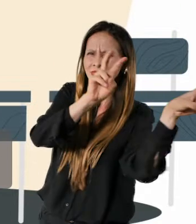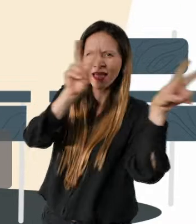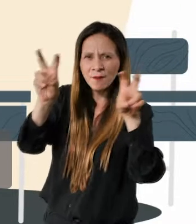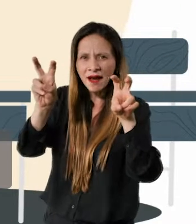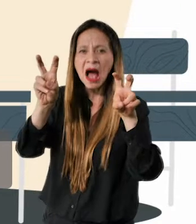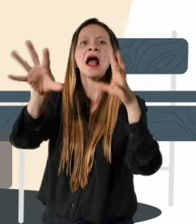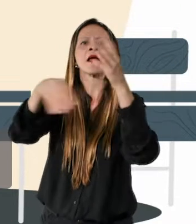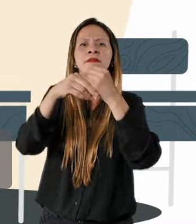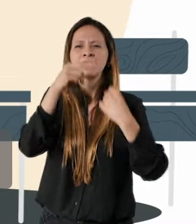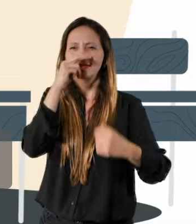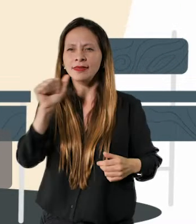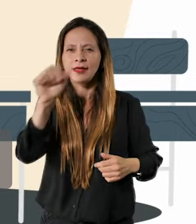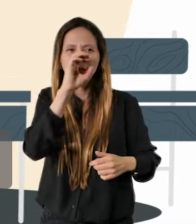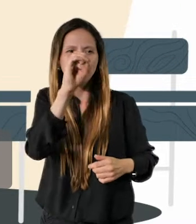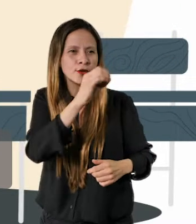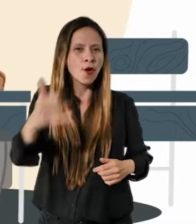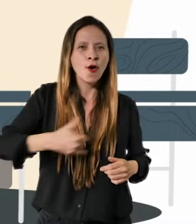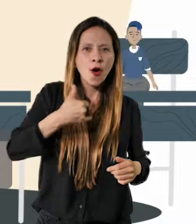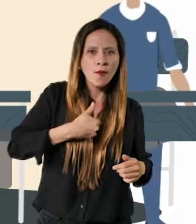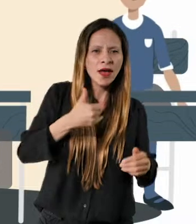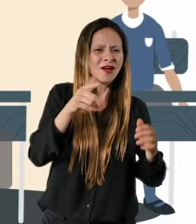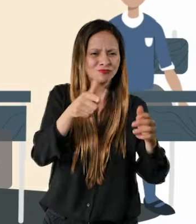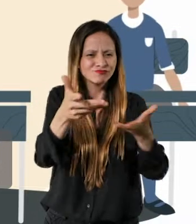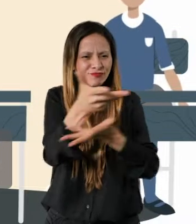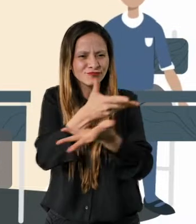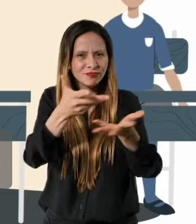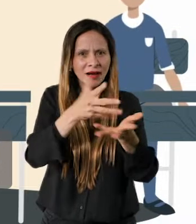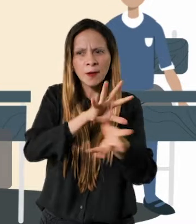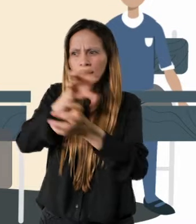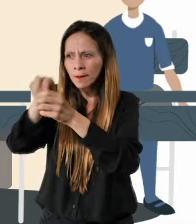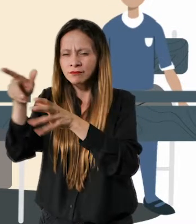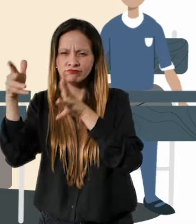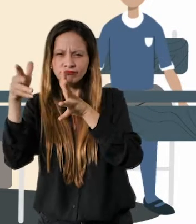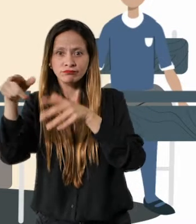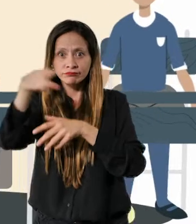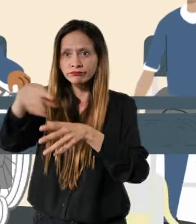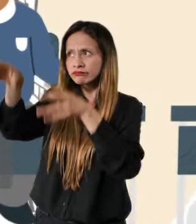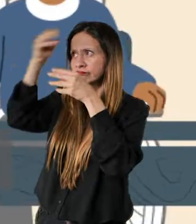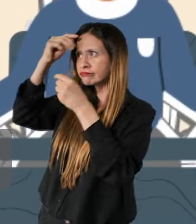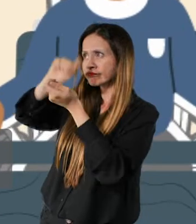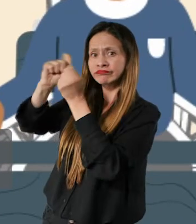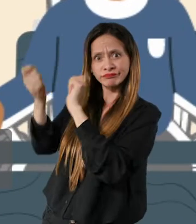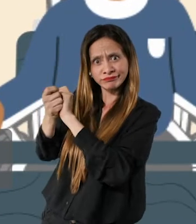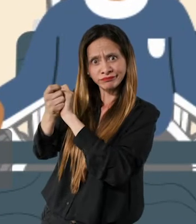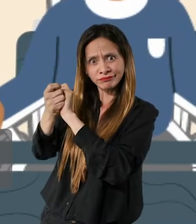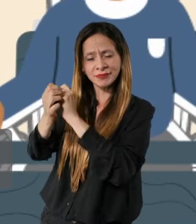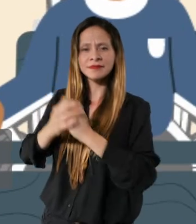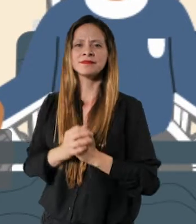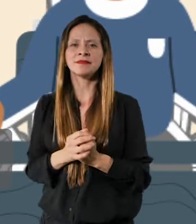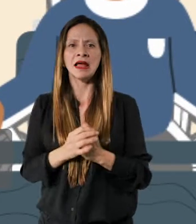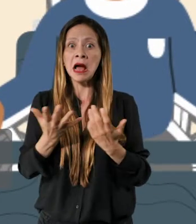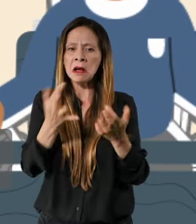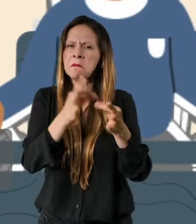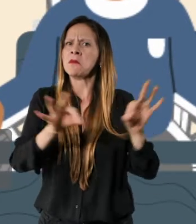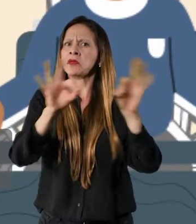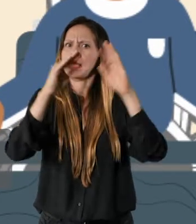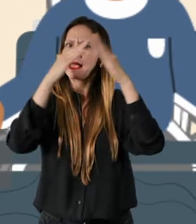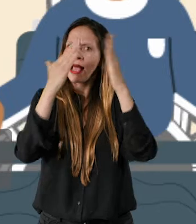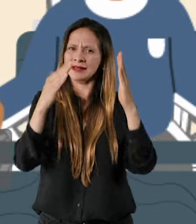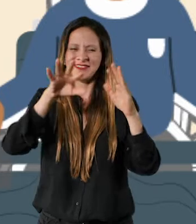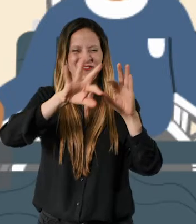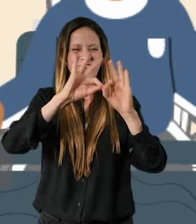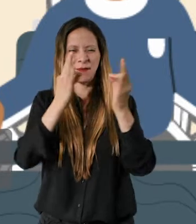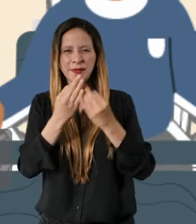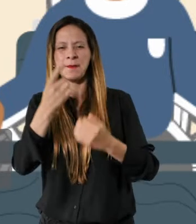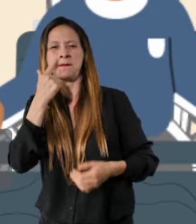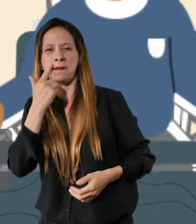qué otros factores, además de la enseñanza que reciben los niños, niñas, jóvenes y adolescentes en el colegio, están